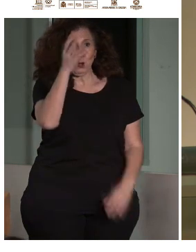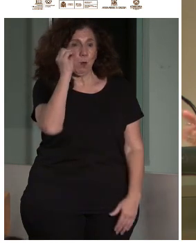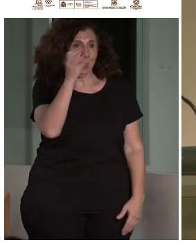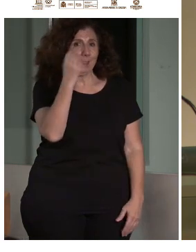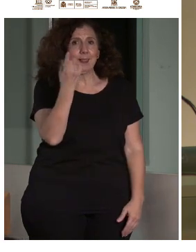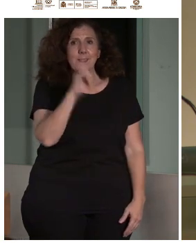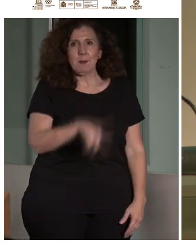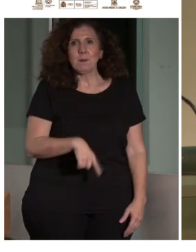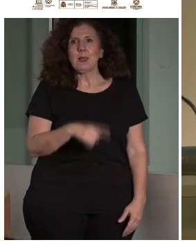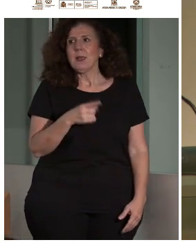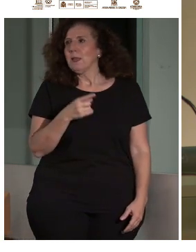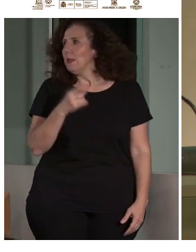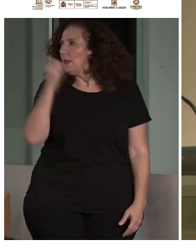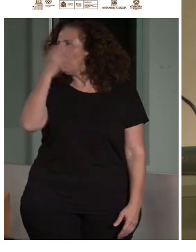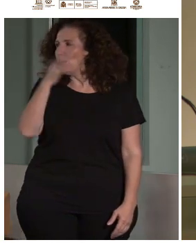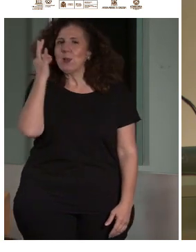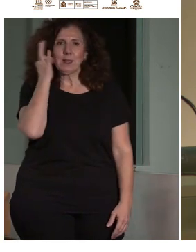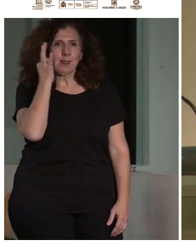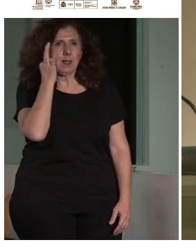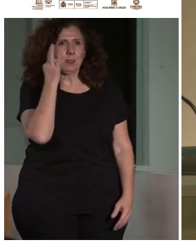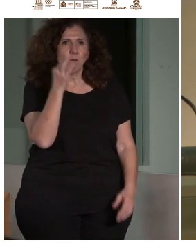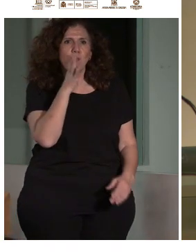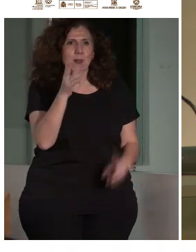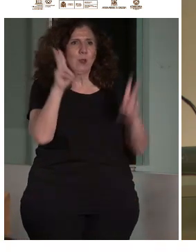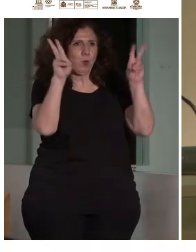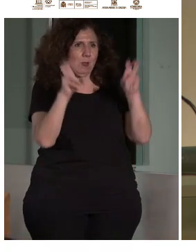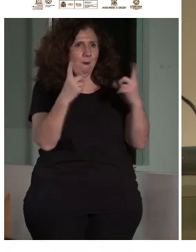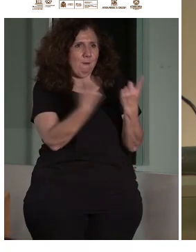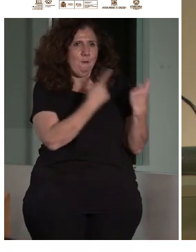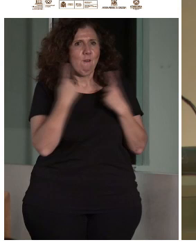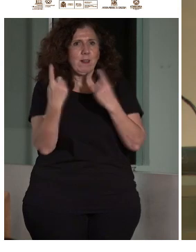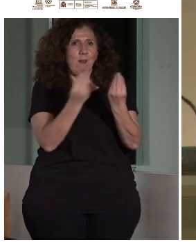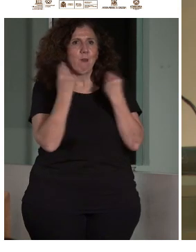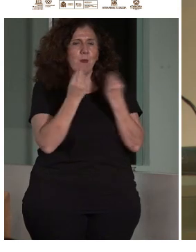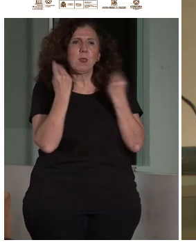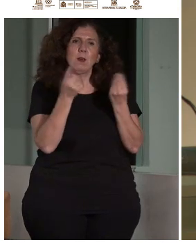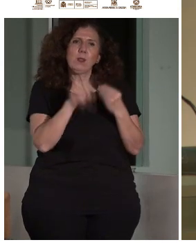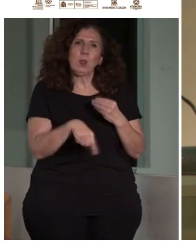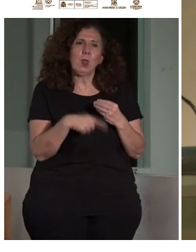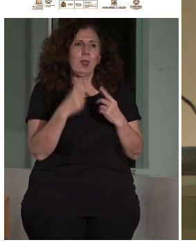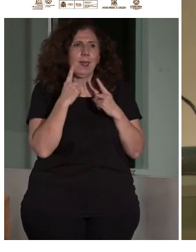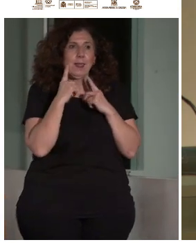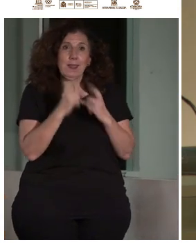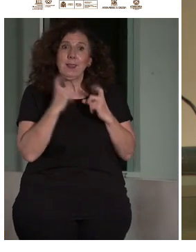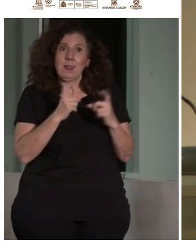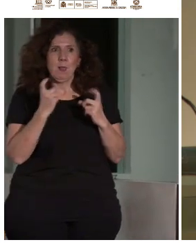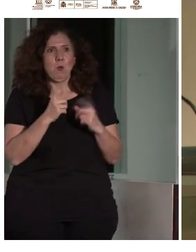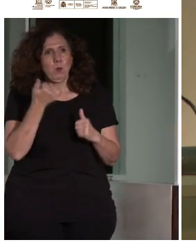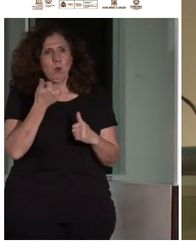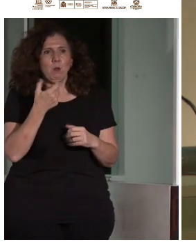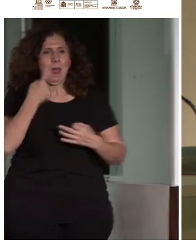ponentes, y porque es un tema que yo creo que nos falta formación, fuéramos un poquito más disciplinados, por favor.